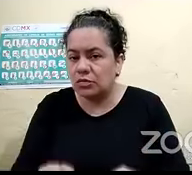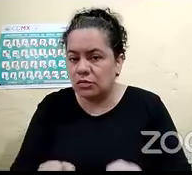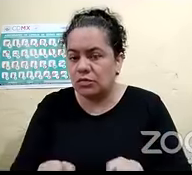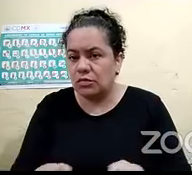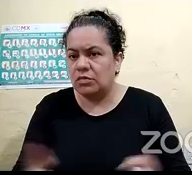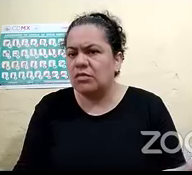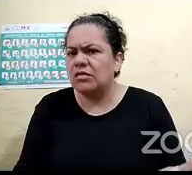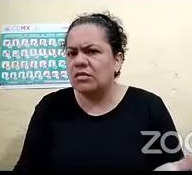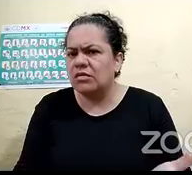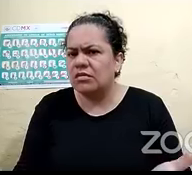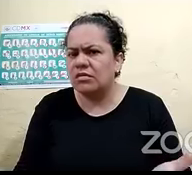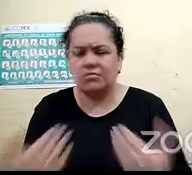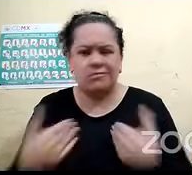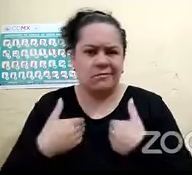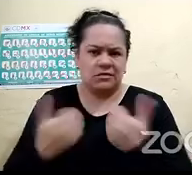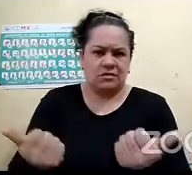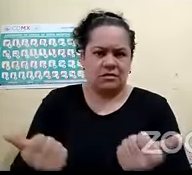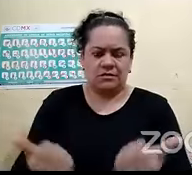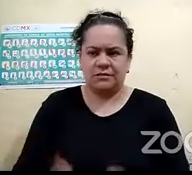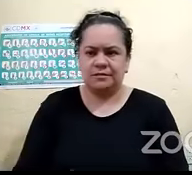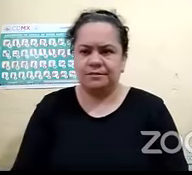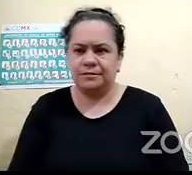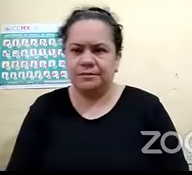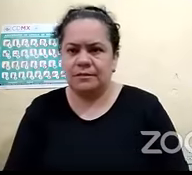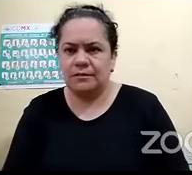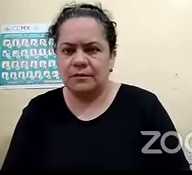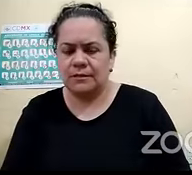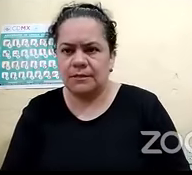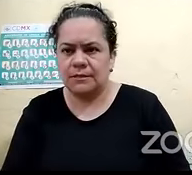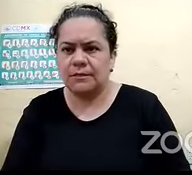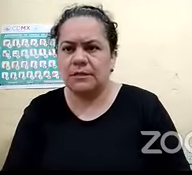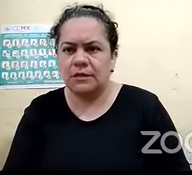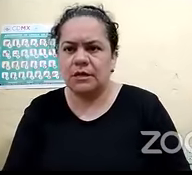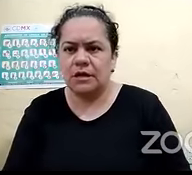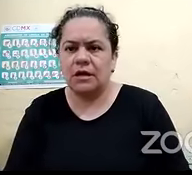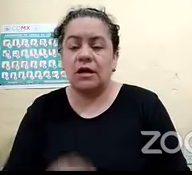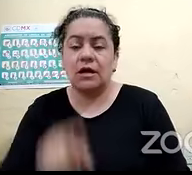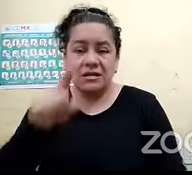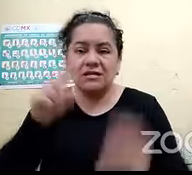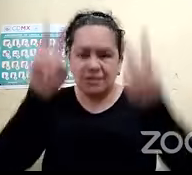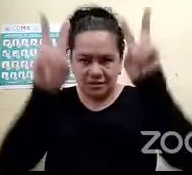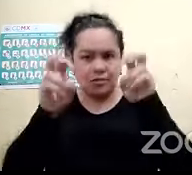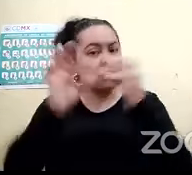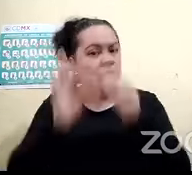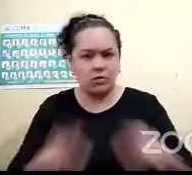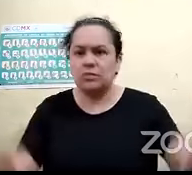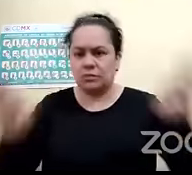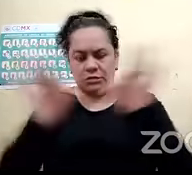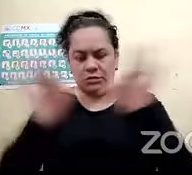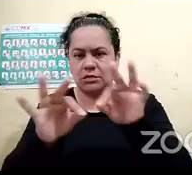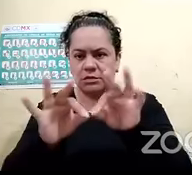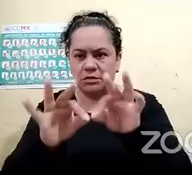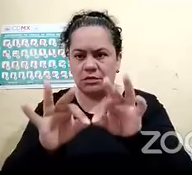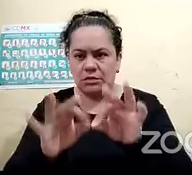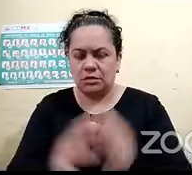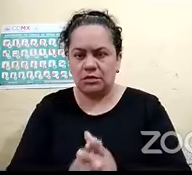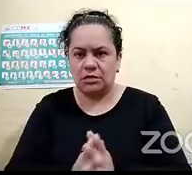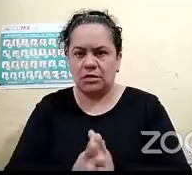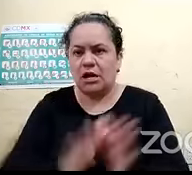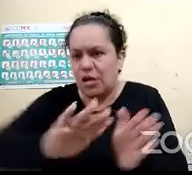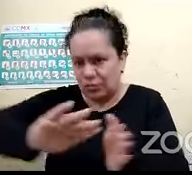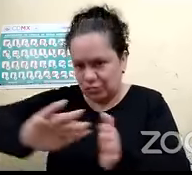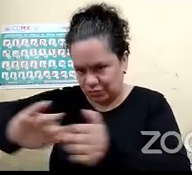Así es. Ahorita vamos a hablar un poquito, perdóname, más adelante sobre ese tema. Ahorita lo quiero dejar tantito ahí